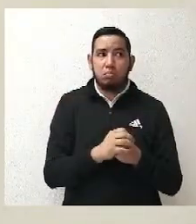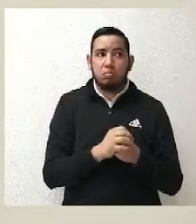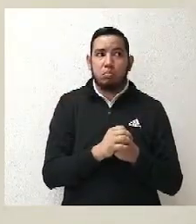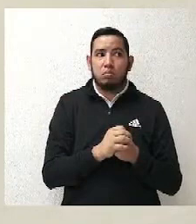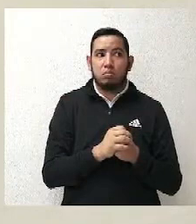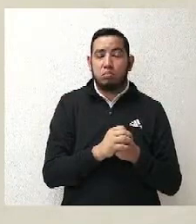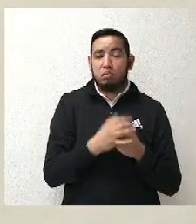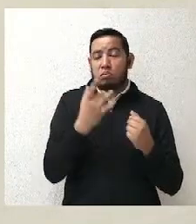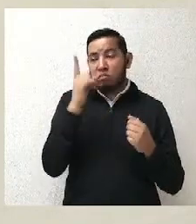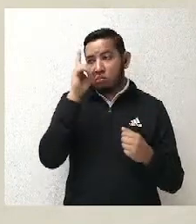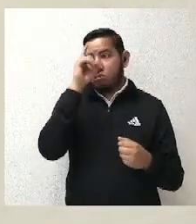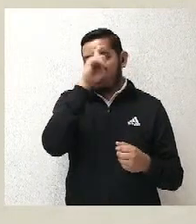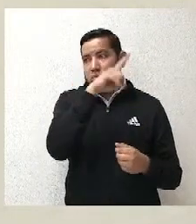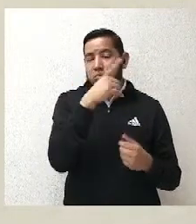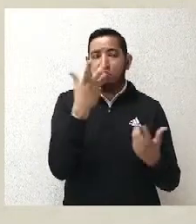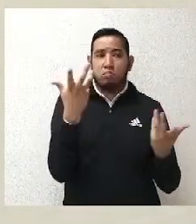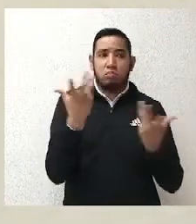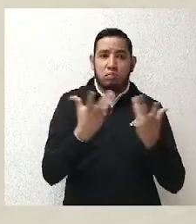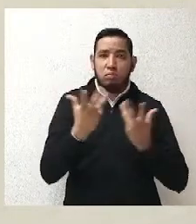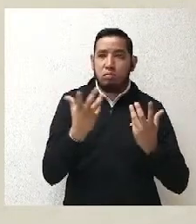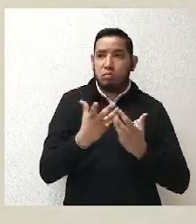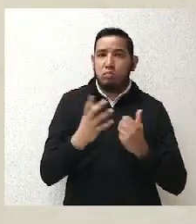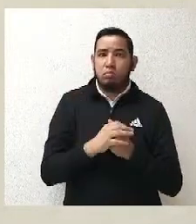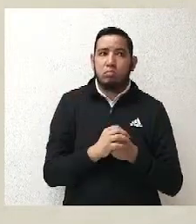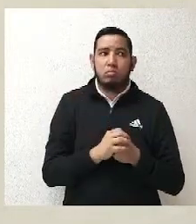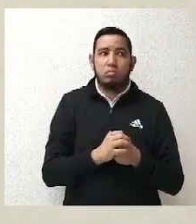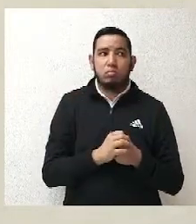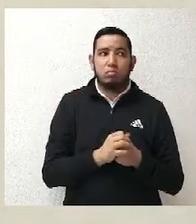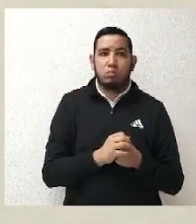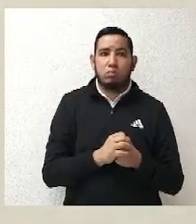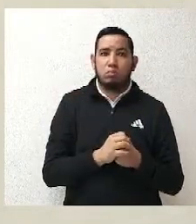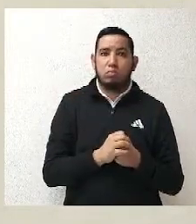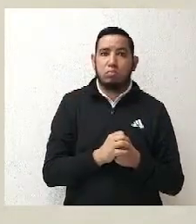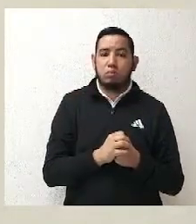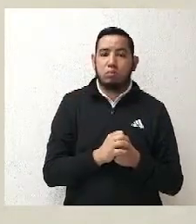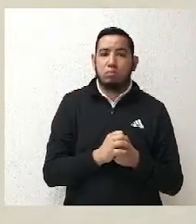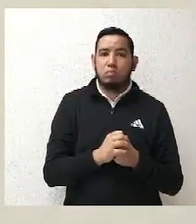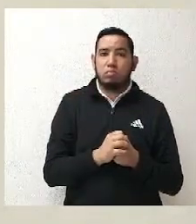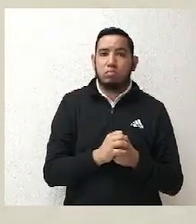destacados de la sentencia, me parece que las reglas estaban dadas en ese rubro.